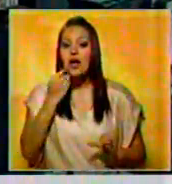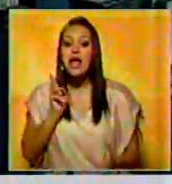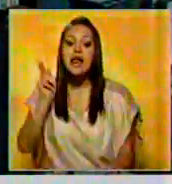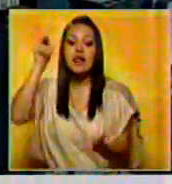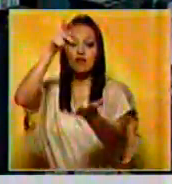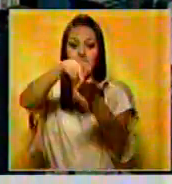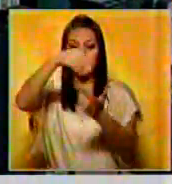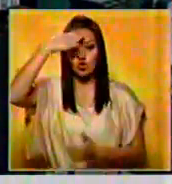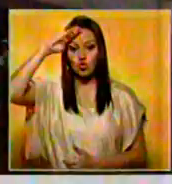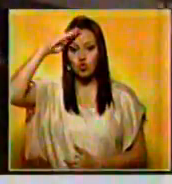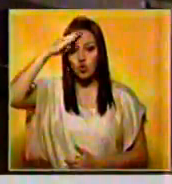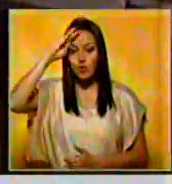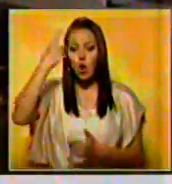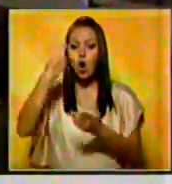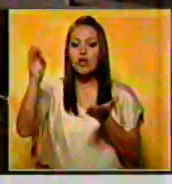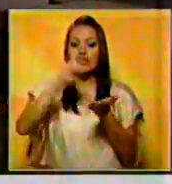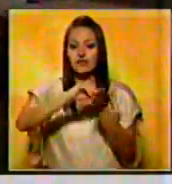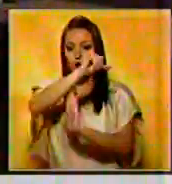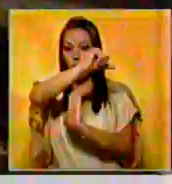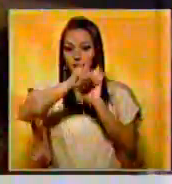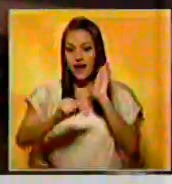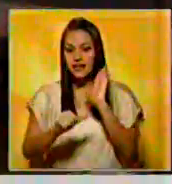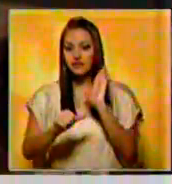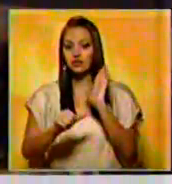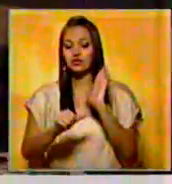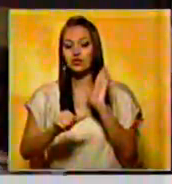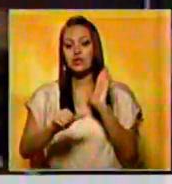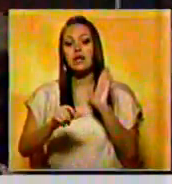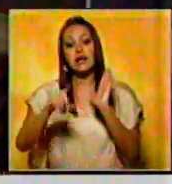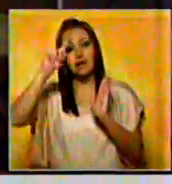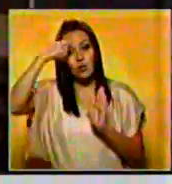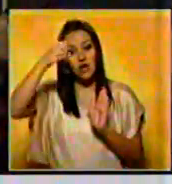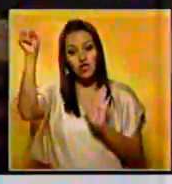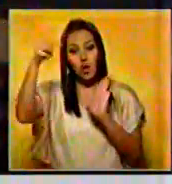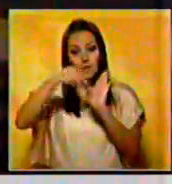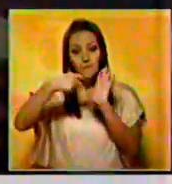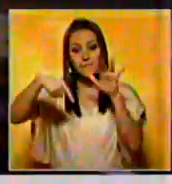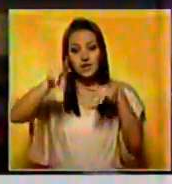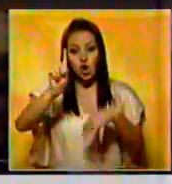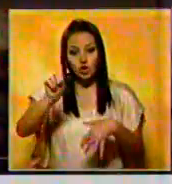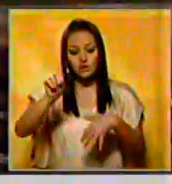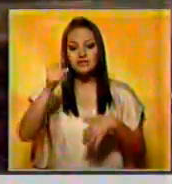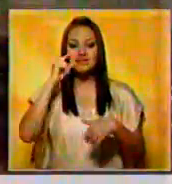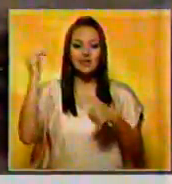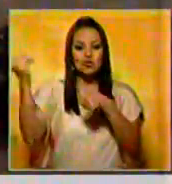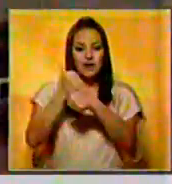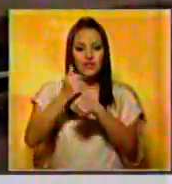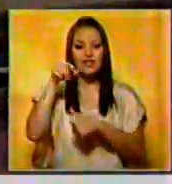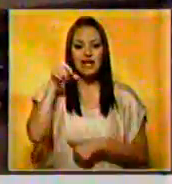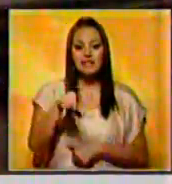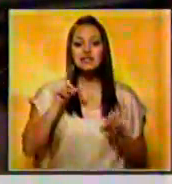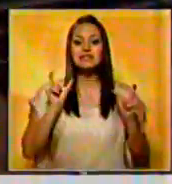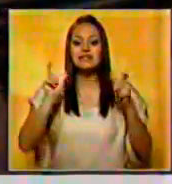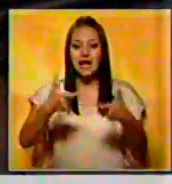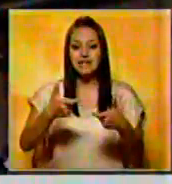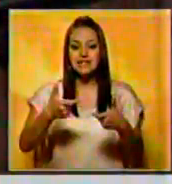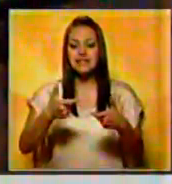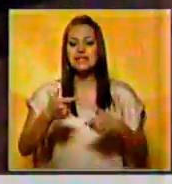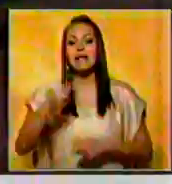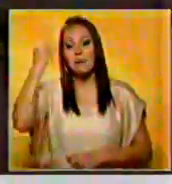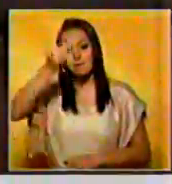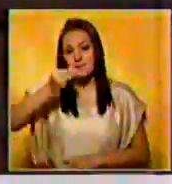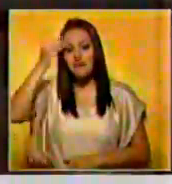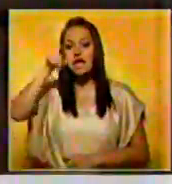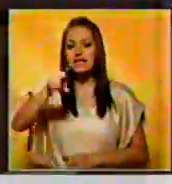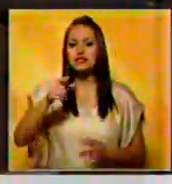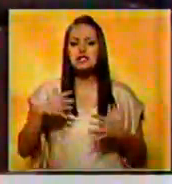someterse a otra operación quirúrgica. Hay que recordar que en el 2011 se le detectó este cáncer del que ya se creía